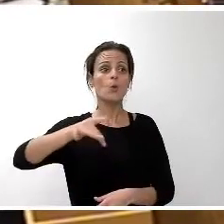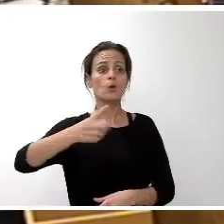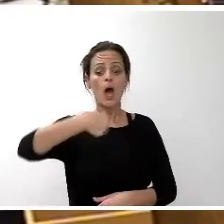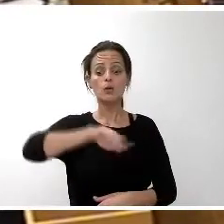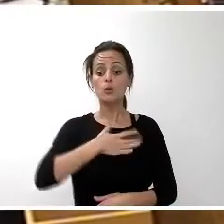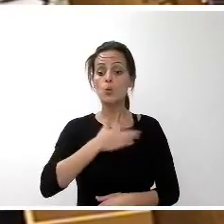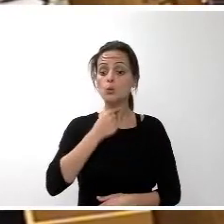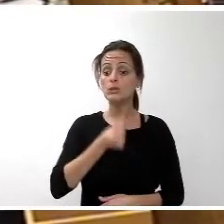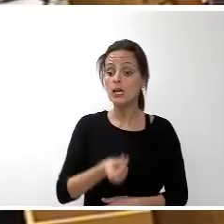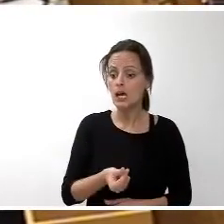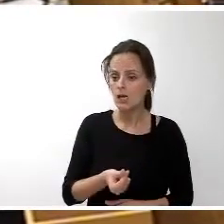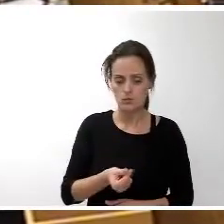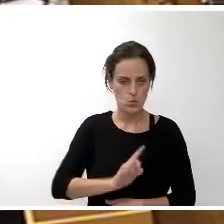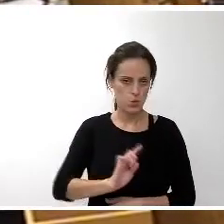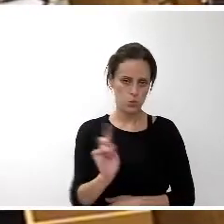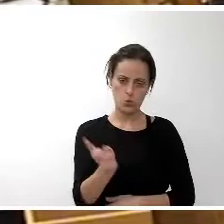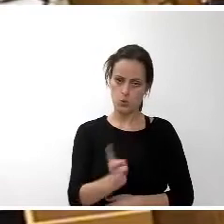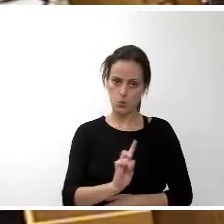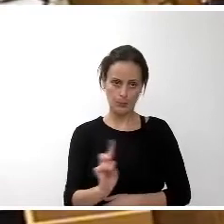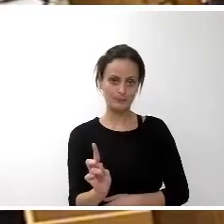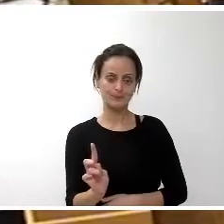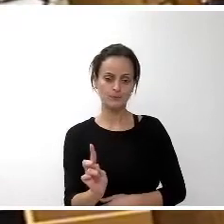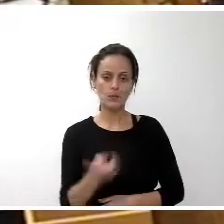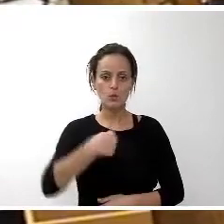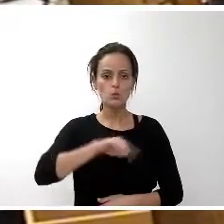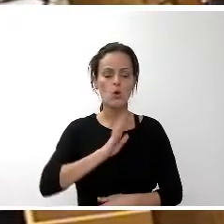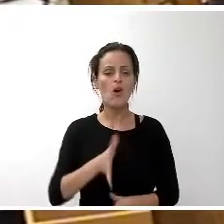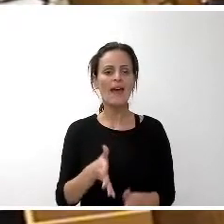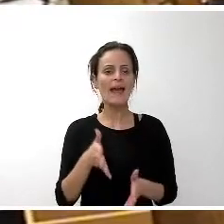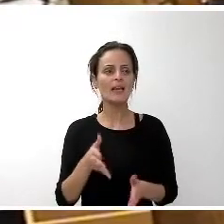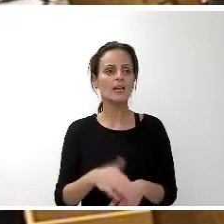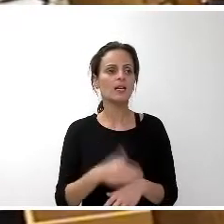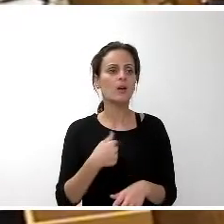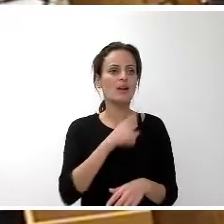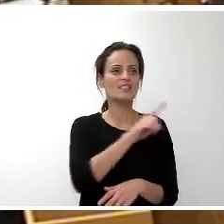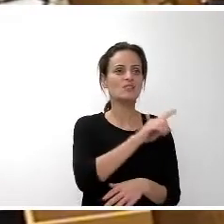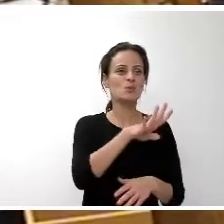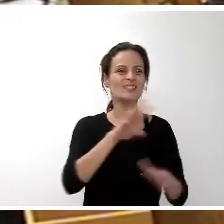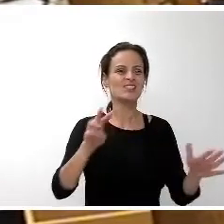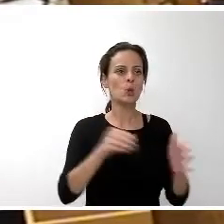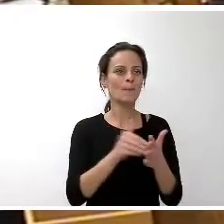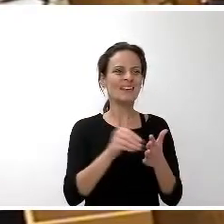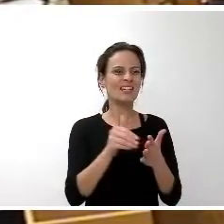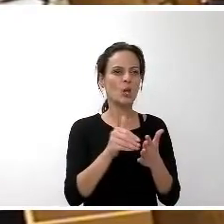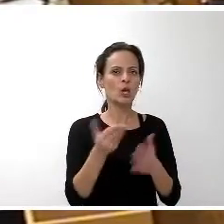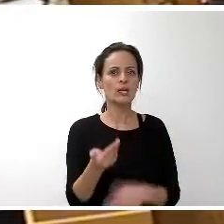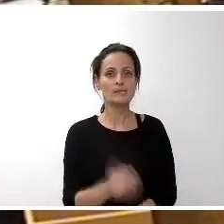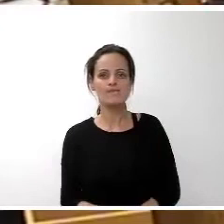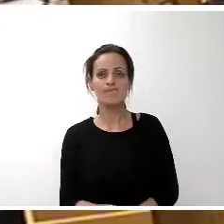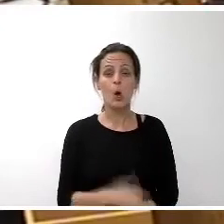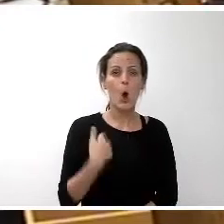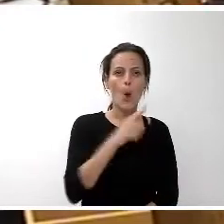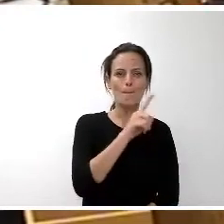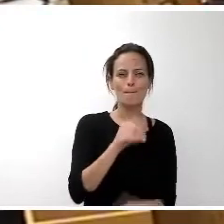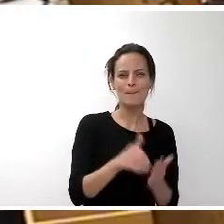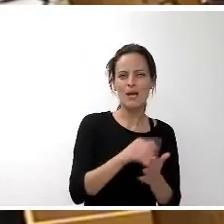plantear? Pues, desde luego, que no. Nos encantaría no contar con 648 millones, nos encantaría contar con 1.000 o